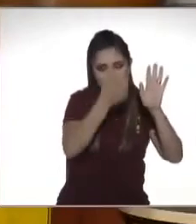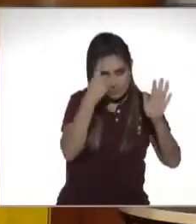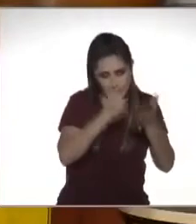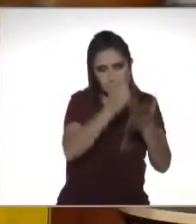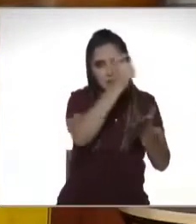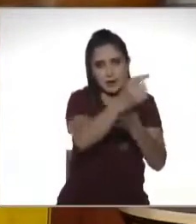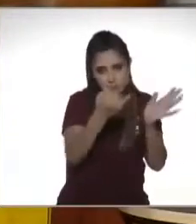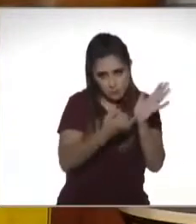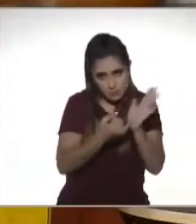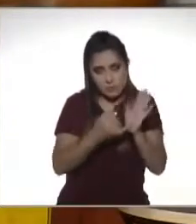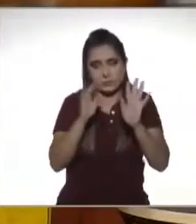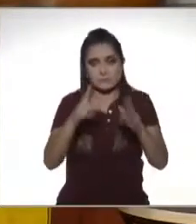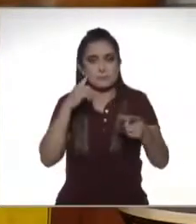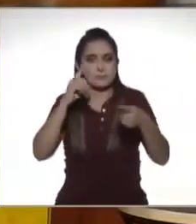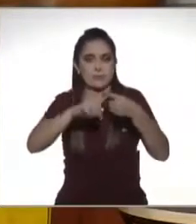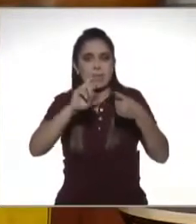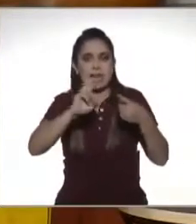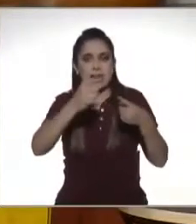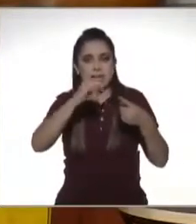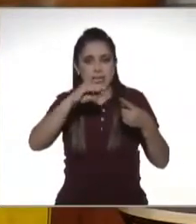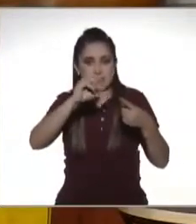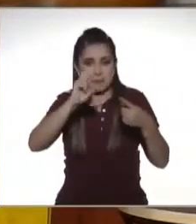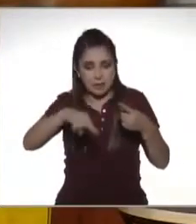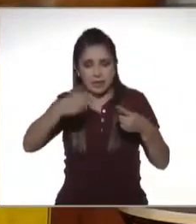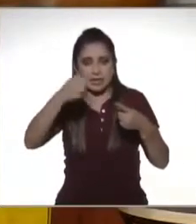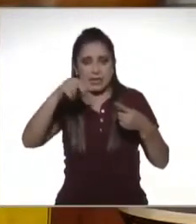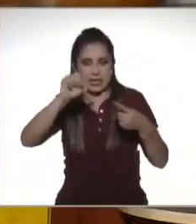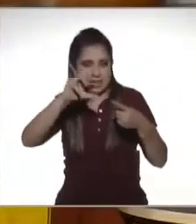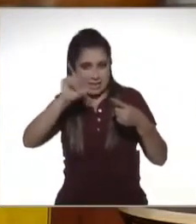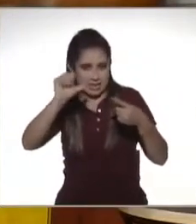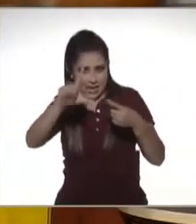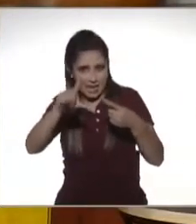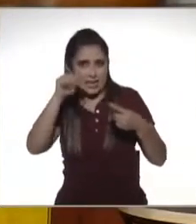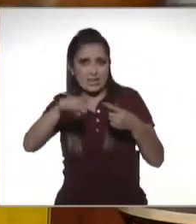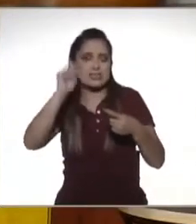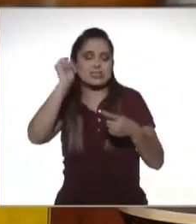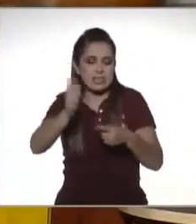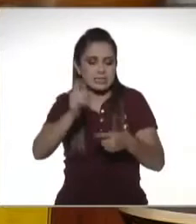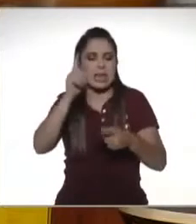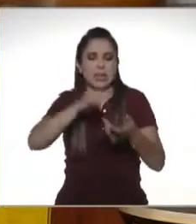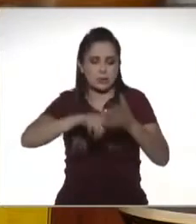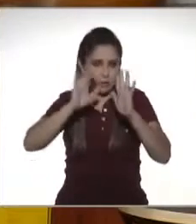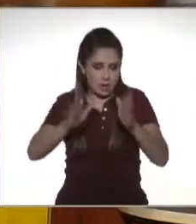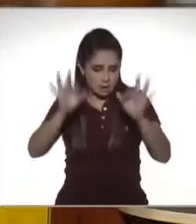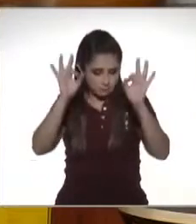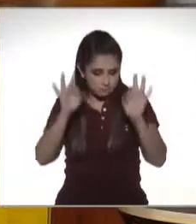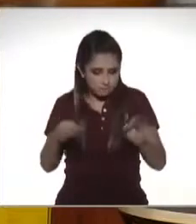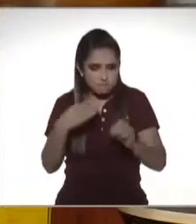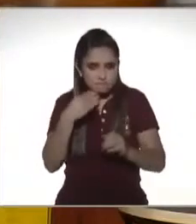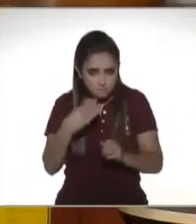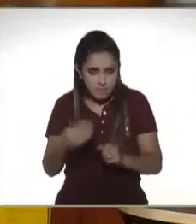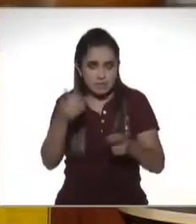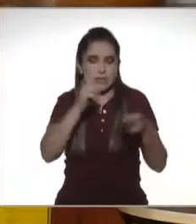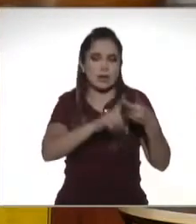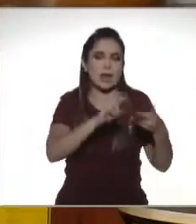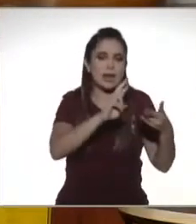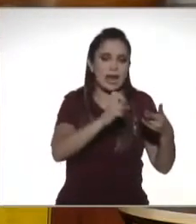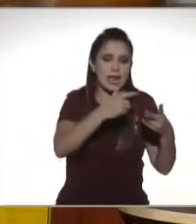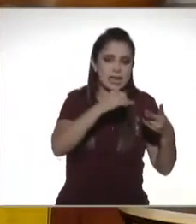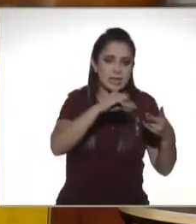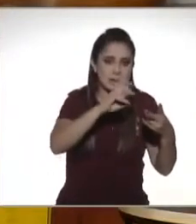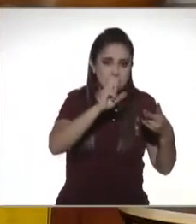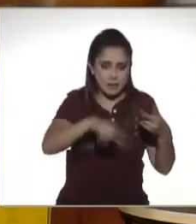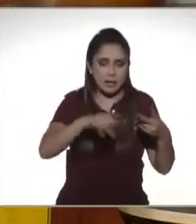uno que sería el régimen general que es para personas que ya están más formales y el régimen de